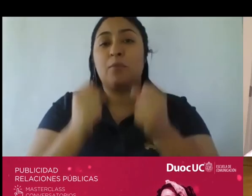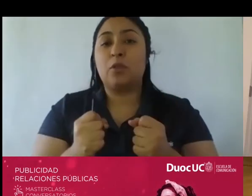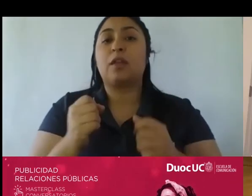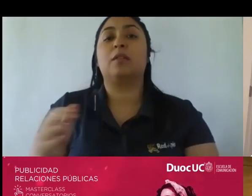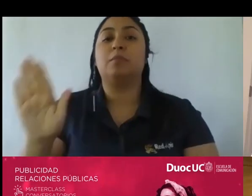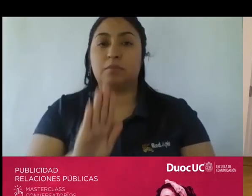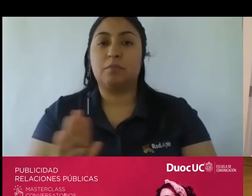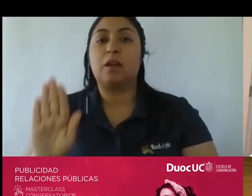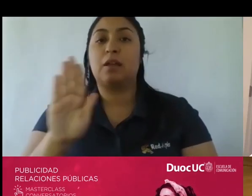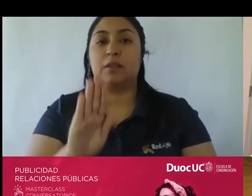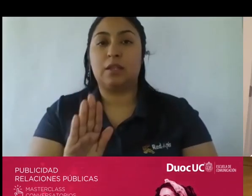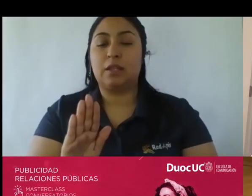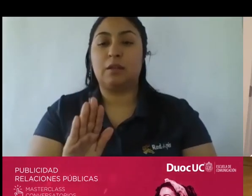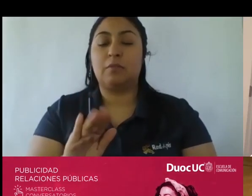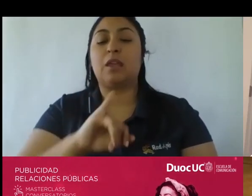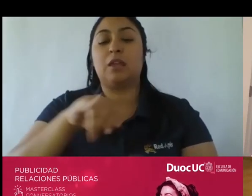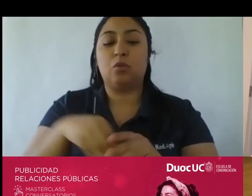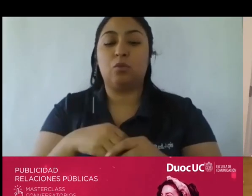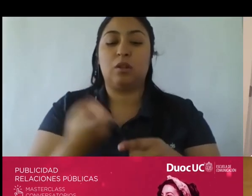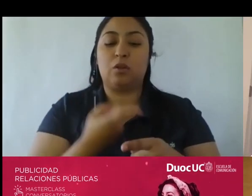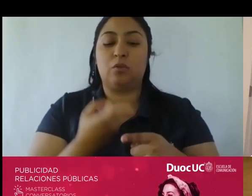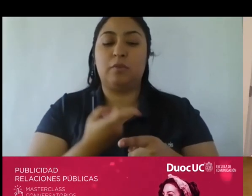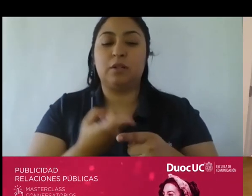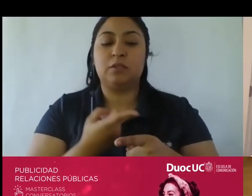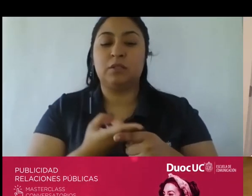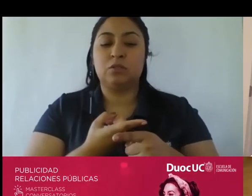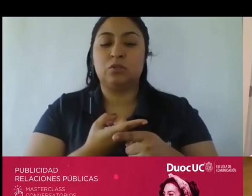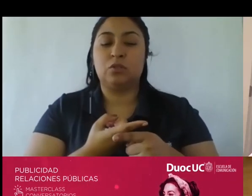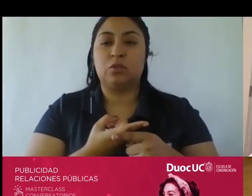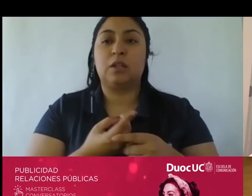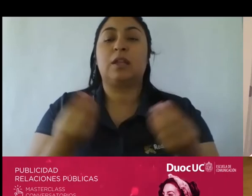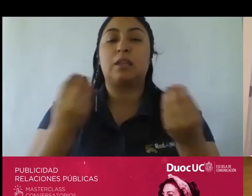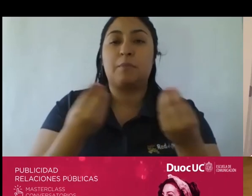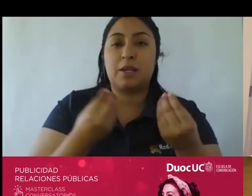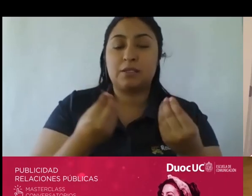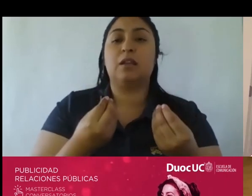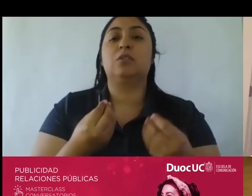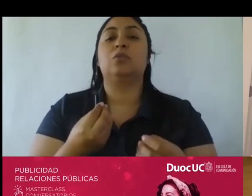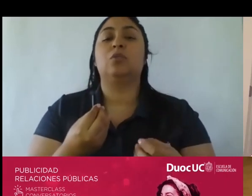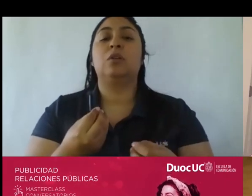en la conversación de lo que está pasando de las tendencias y es lo que deben hacer